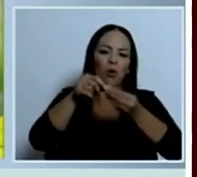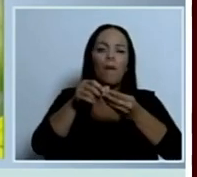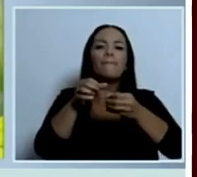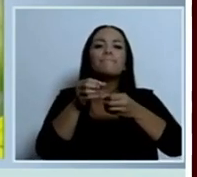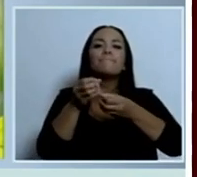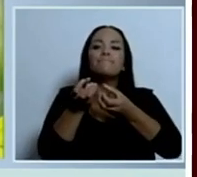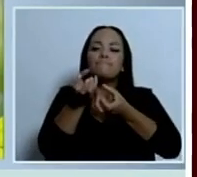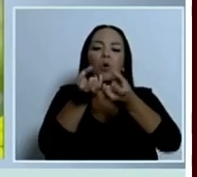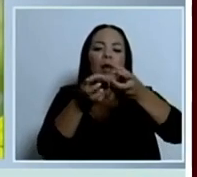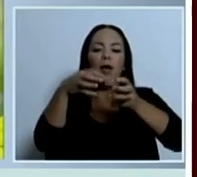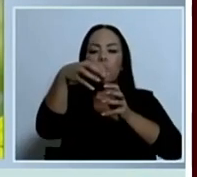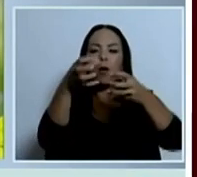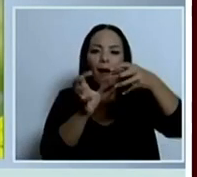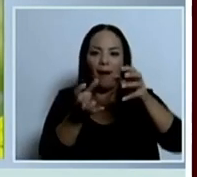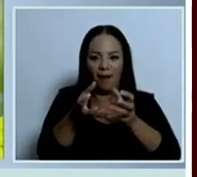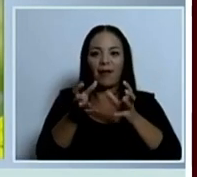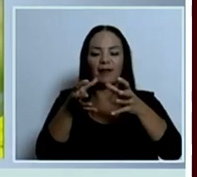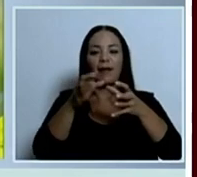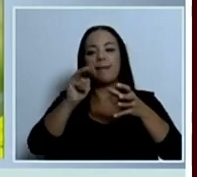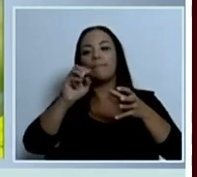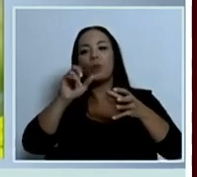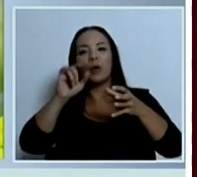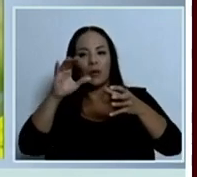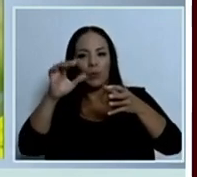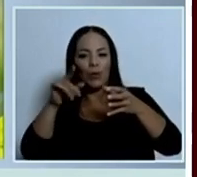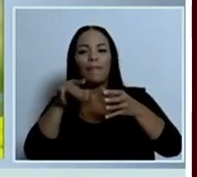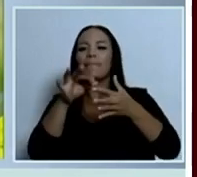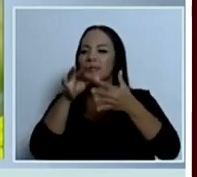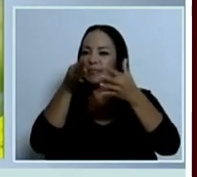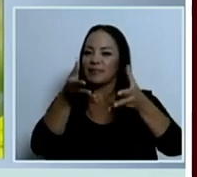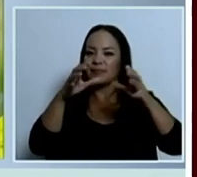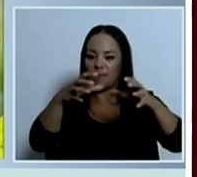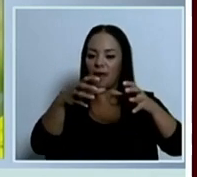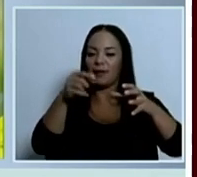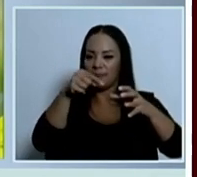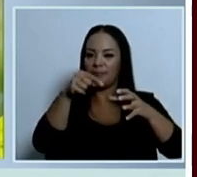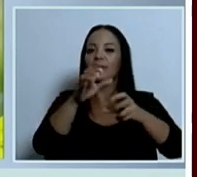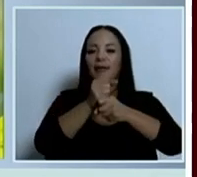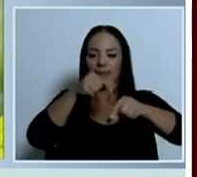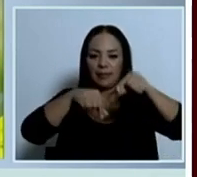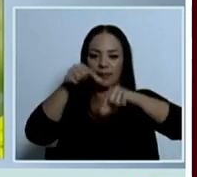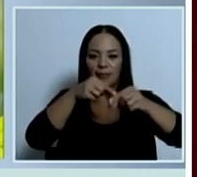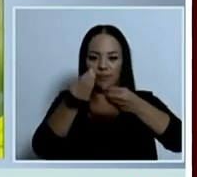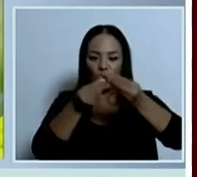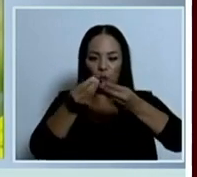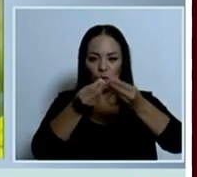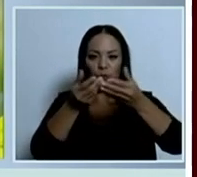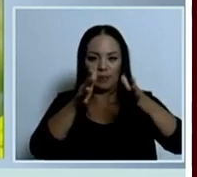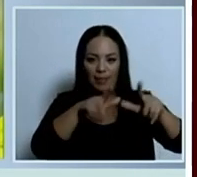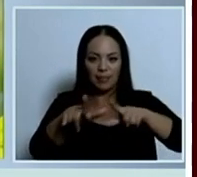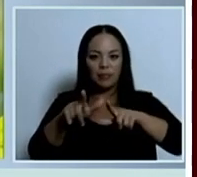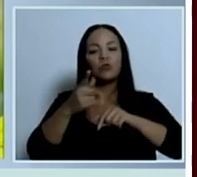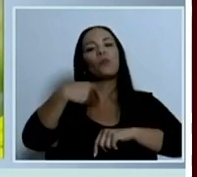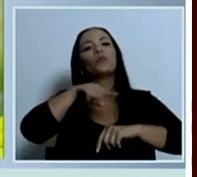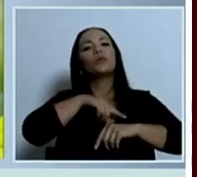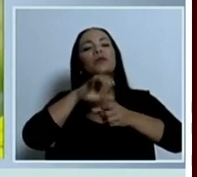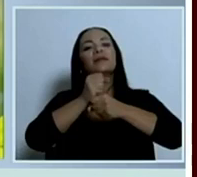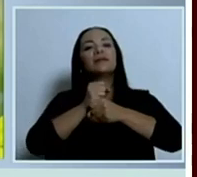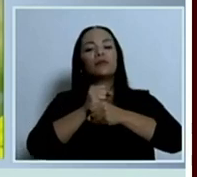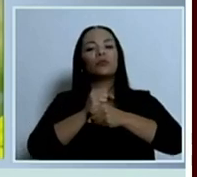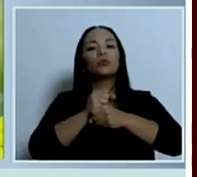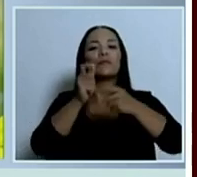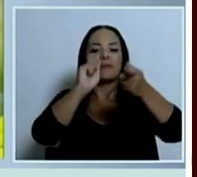que bien es conocida, la molécula principal que da razón al producto formulado. Nosotros hicimos unos